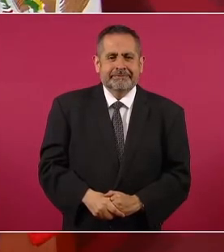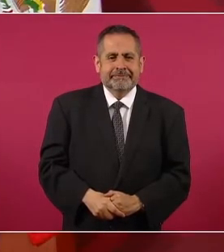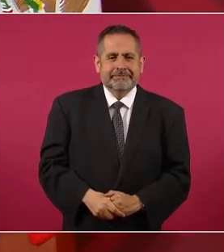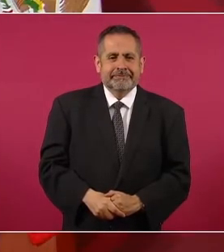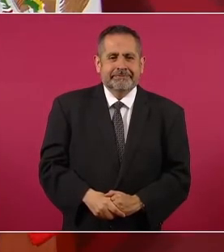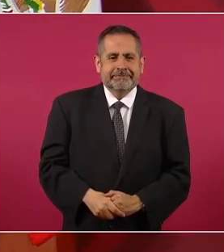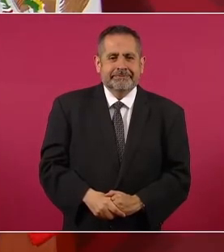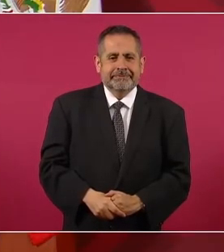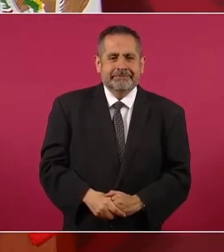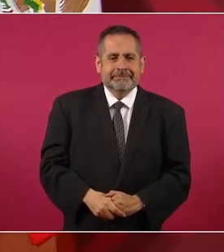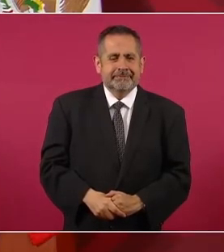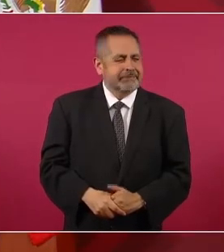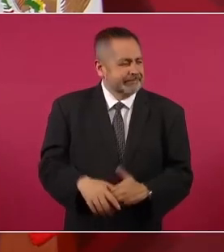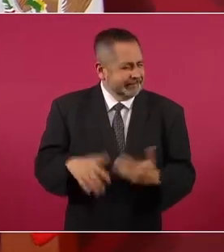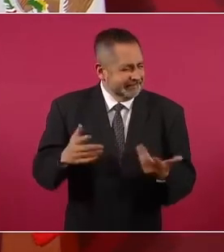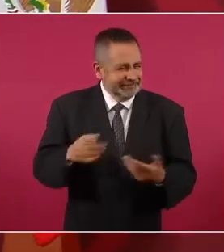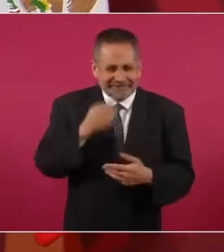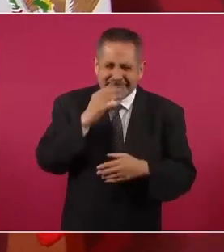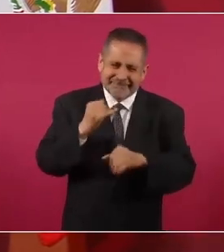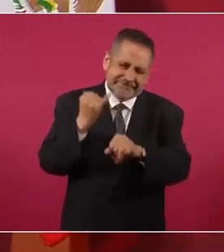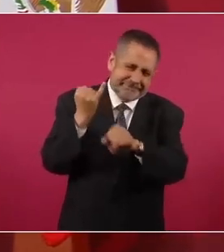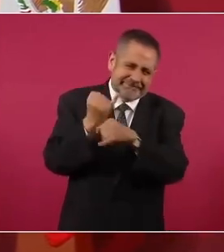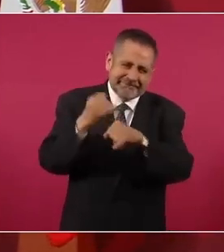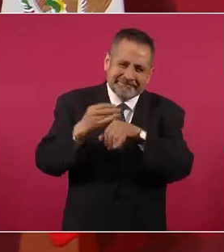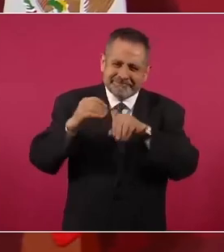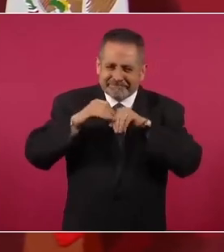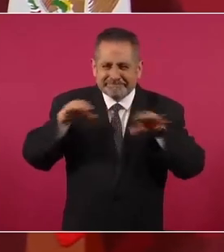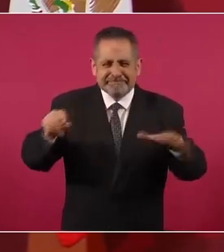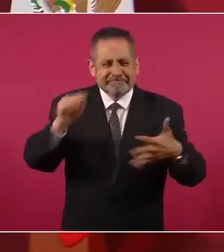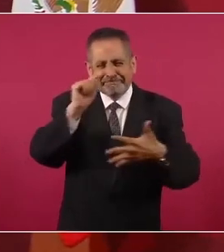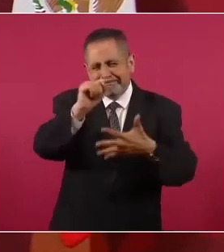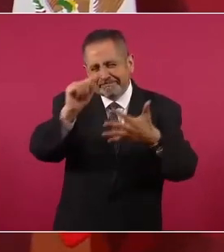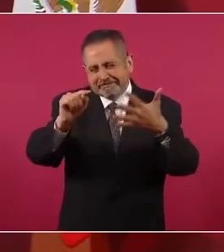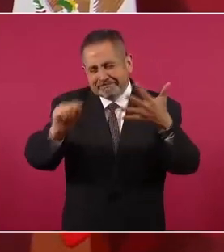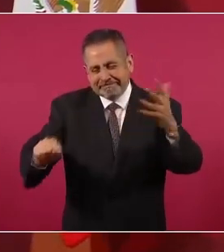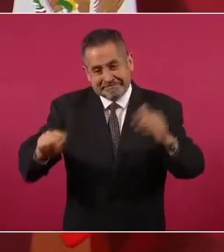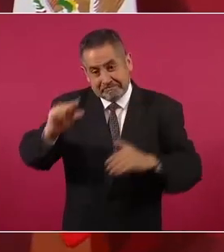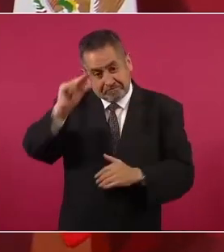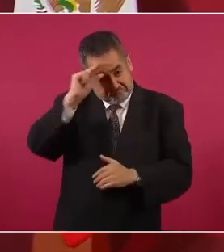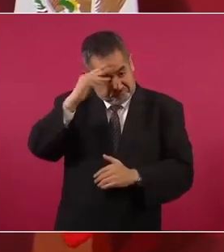Es que en las redes hay muchísima sabiduría.